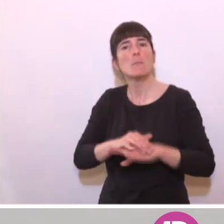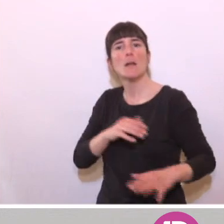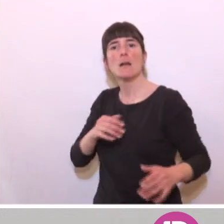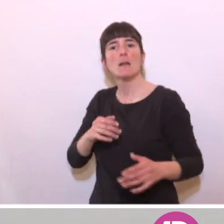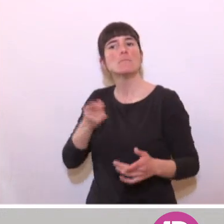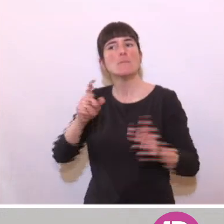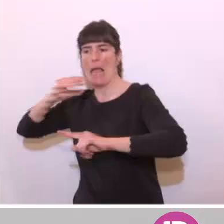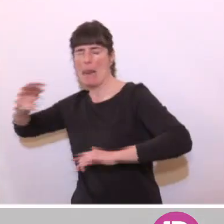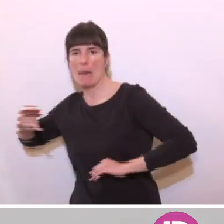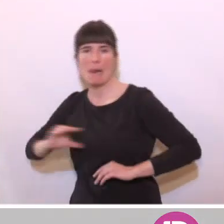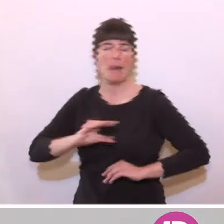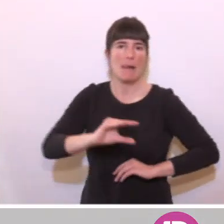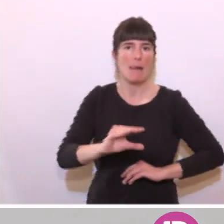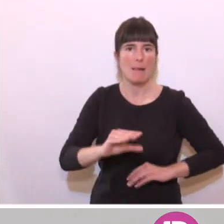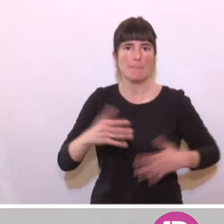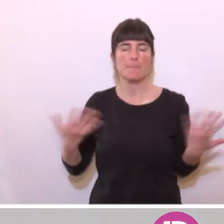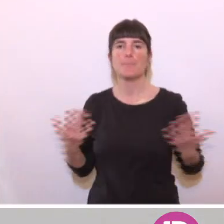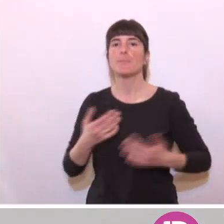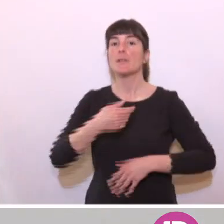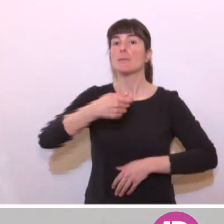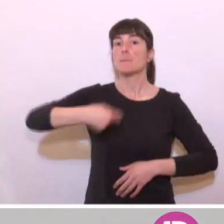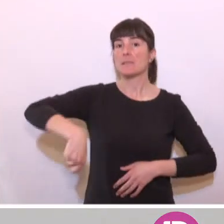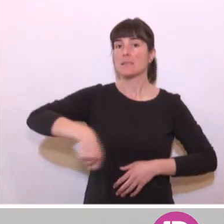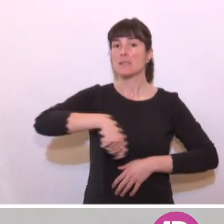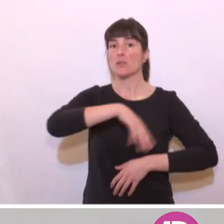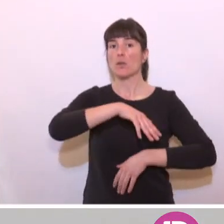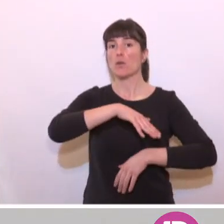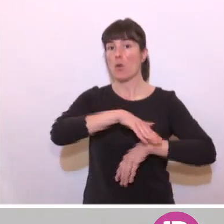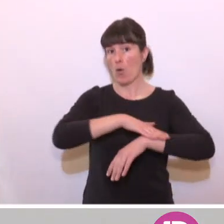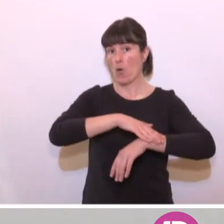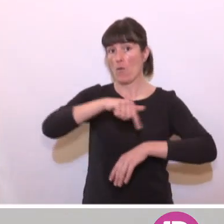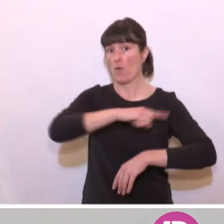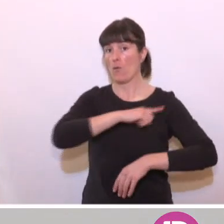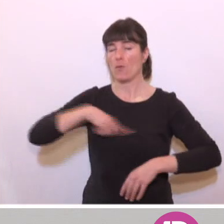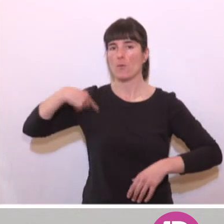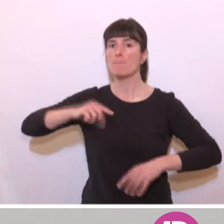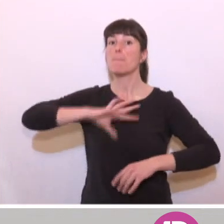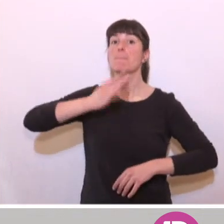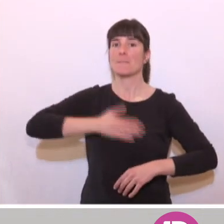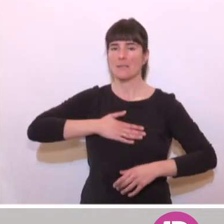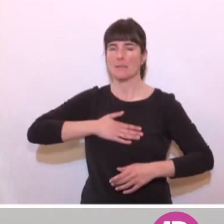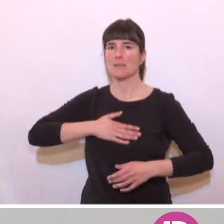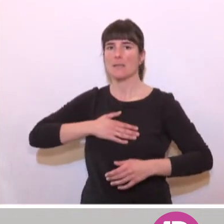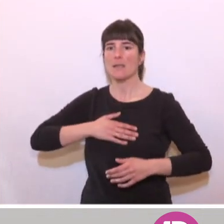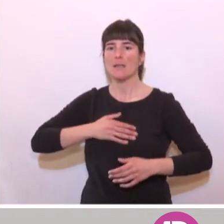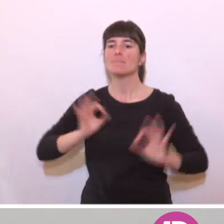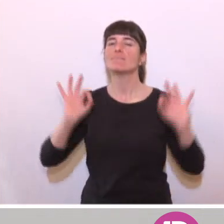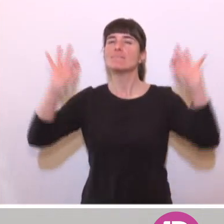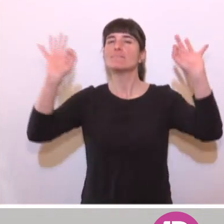problemas concretos. La presidenta del Gobierno, demá, también comparezco precisamente para explicar todo el marco de líneas del